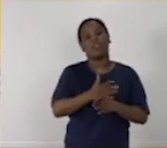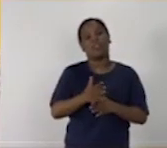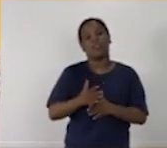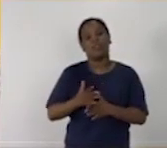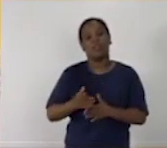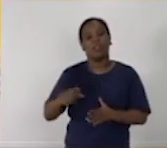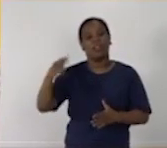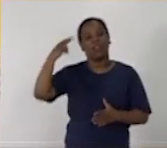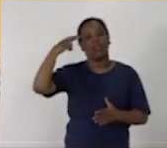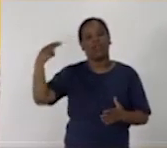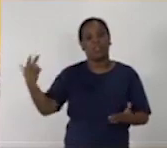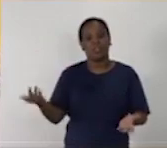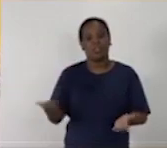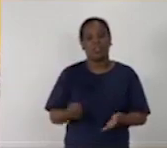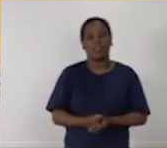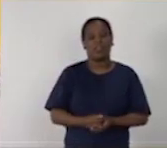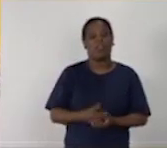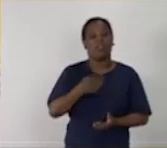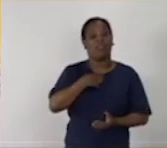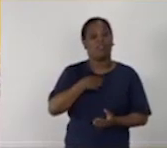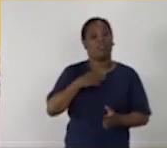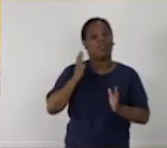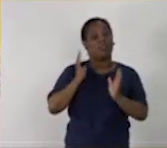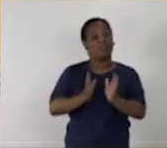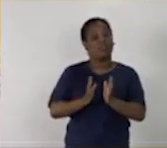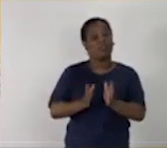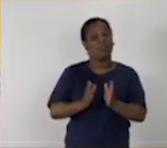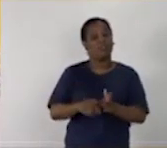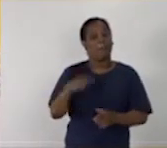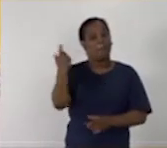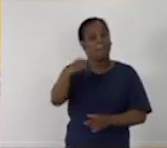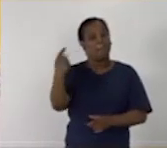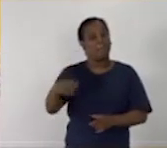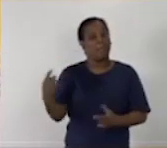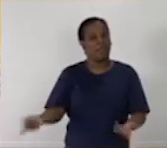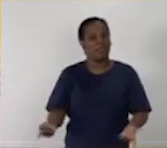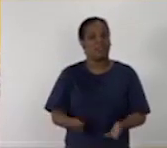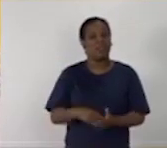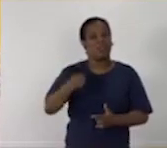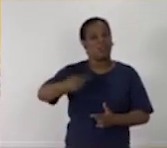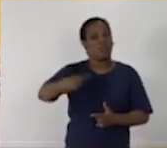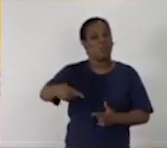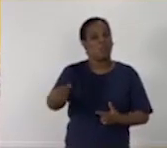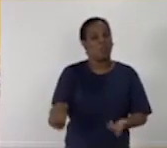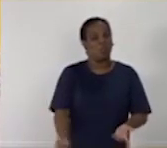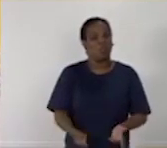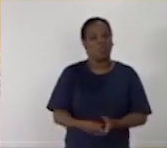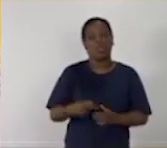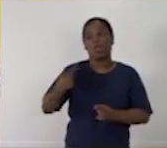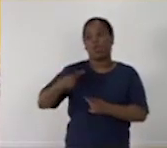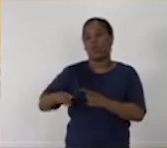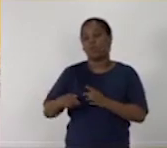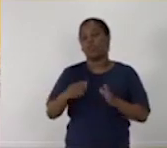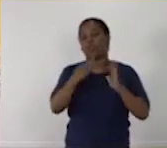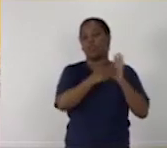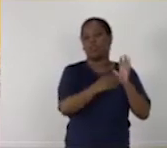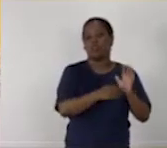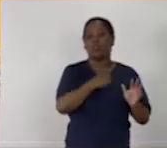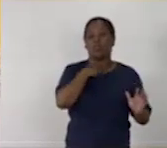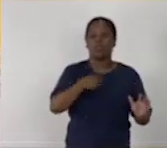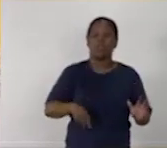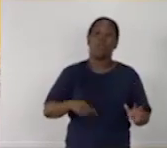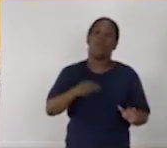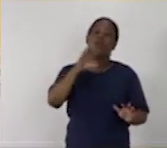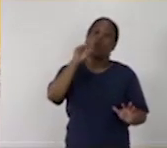que deben poner en práctica de manera sistemática, pues están presentes en el resto de las asignaturas. Por ejemplo,